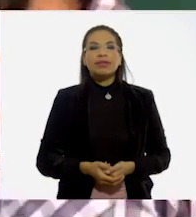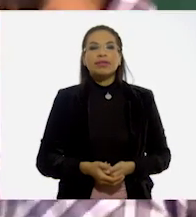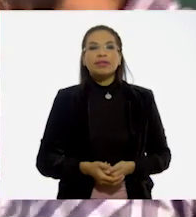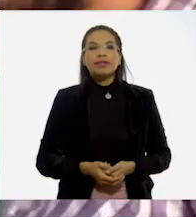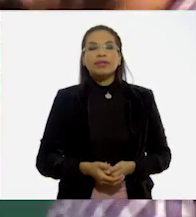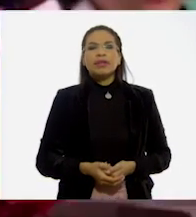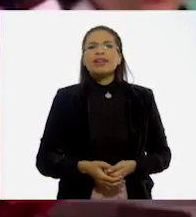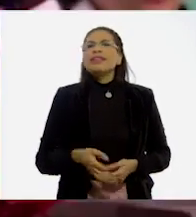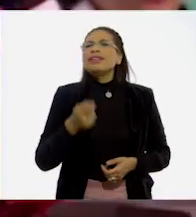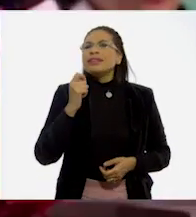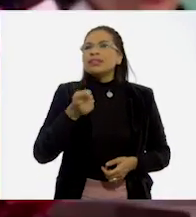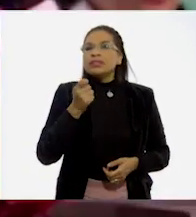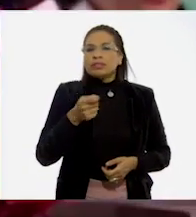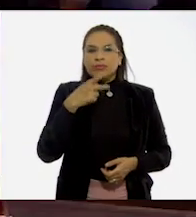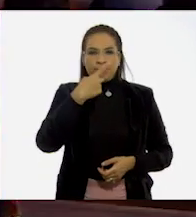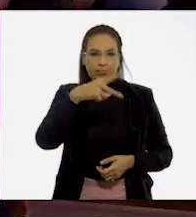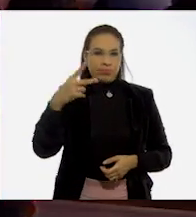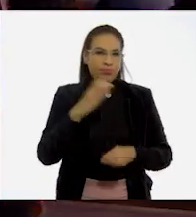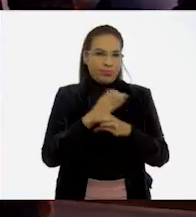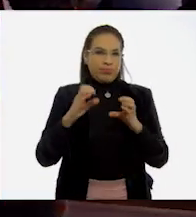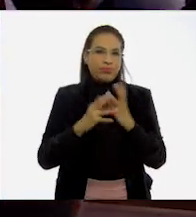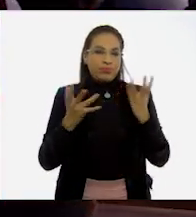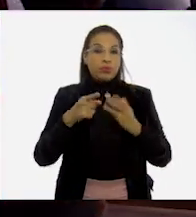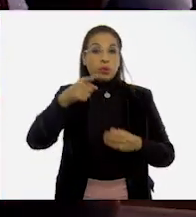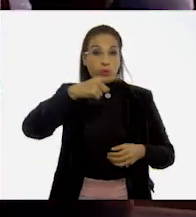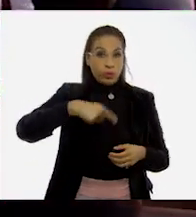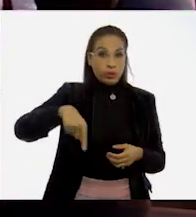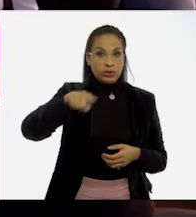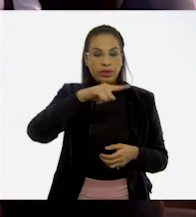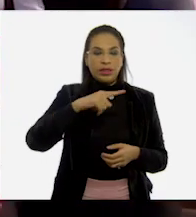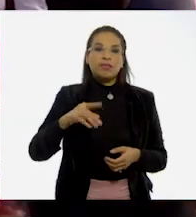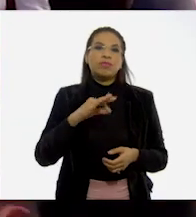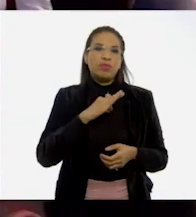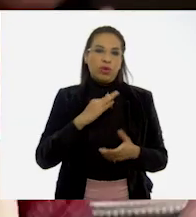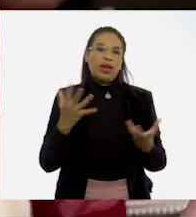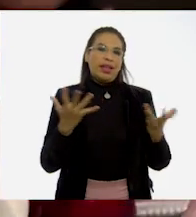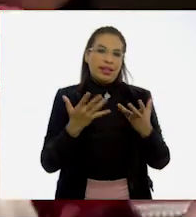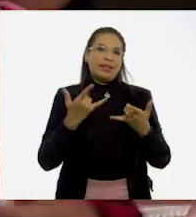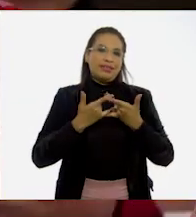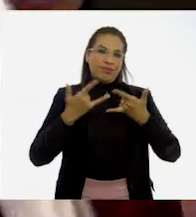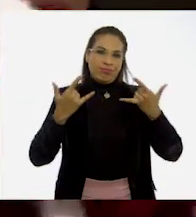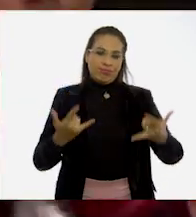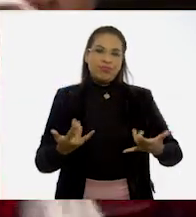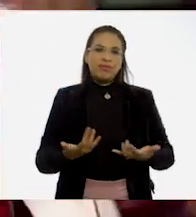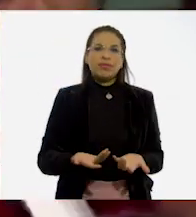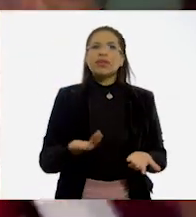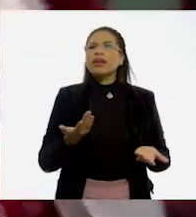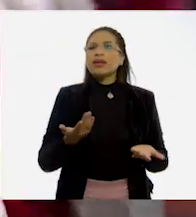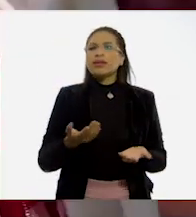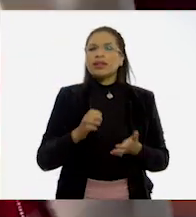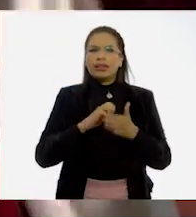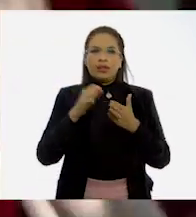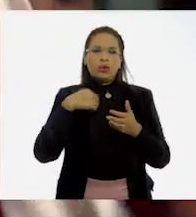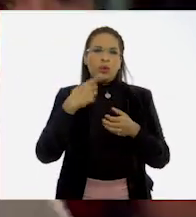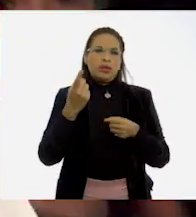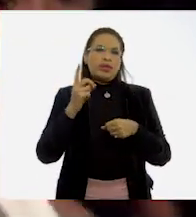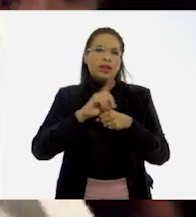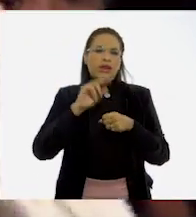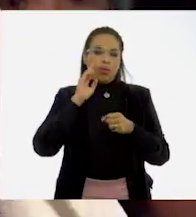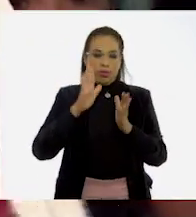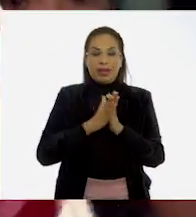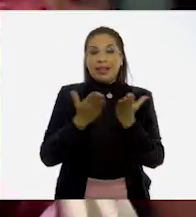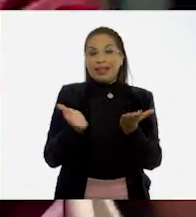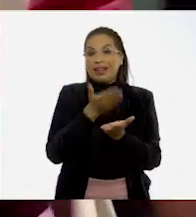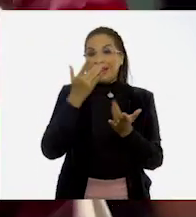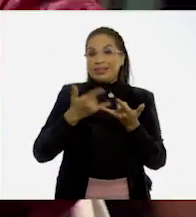Es decir, con sus acciones, ustedes están construyendo la historia. Entonces, si un día vamos a salir en los libros de